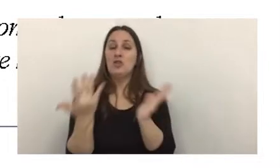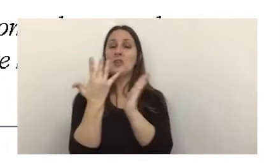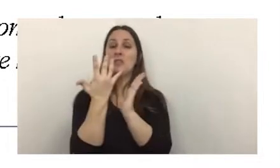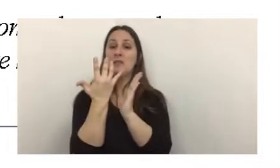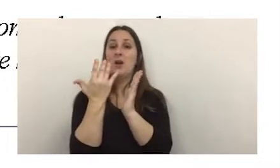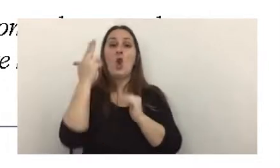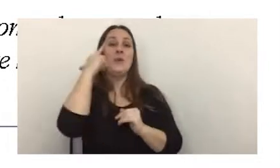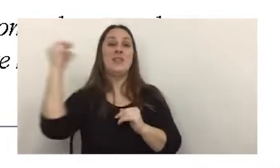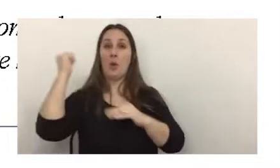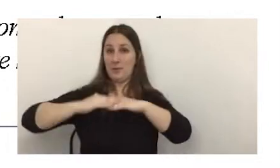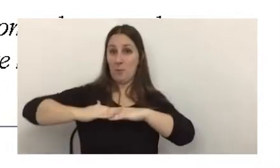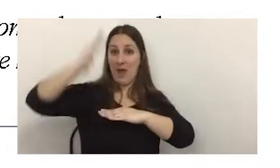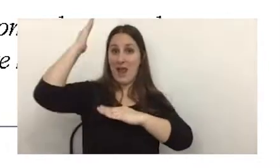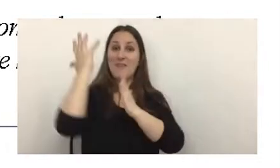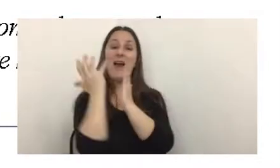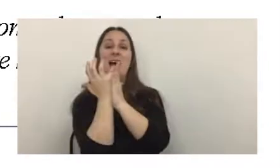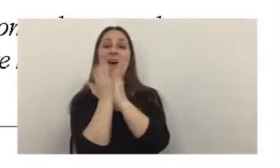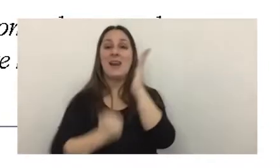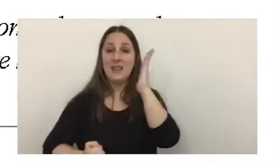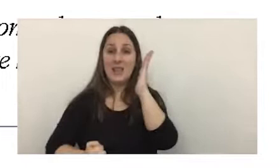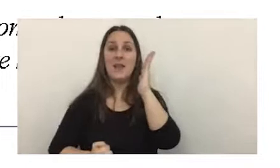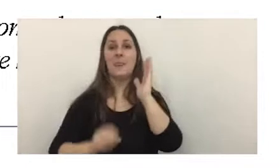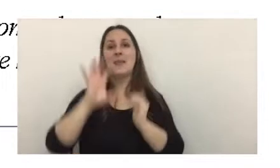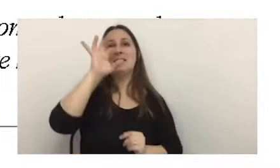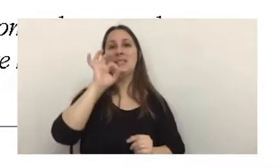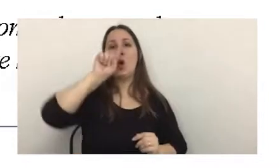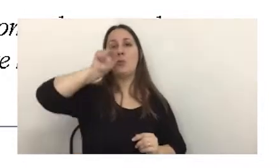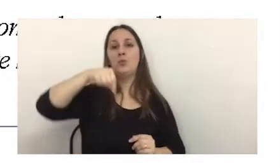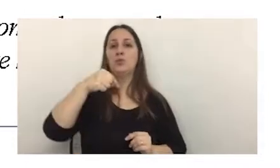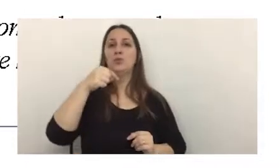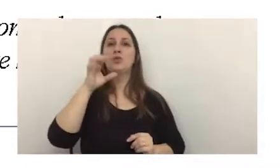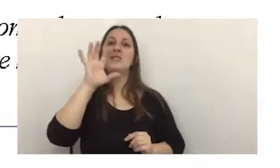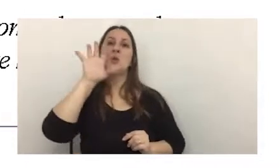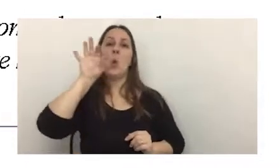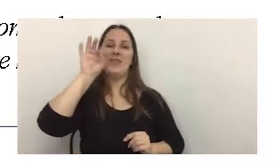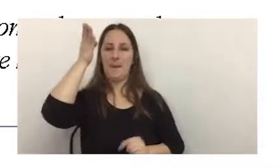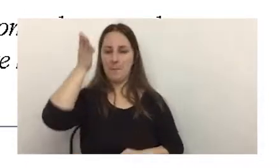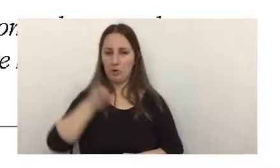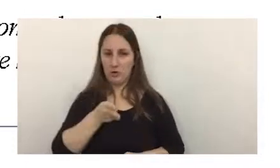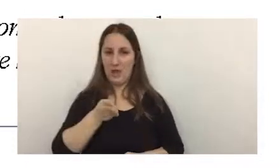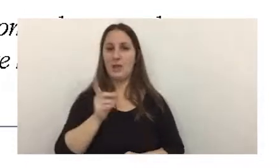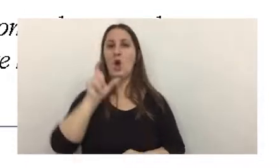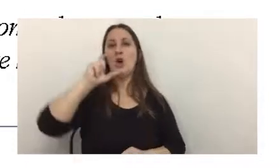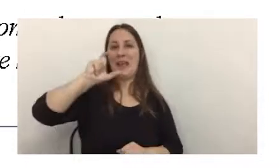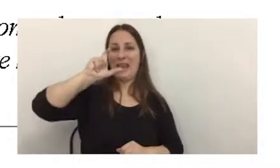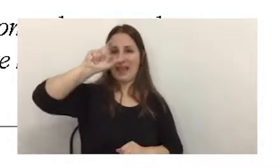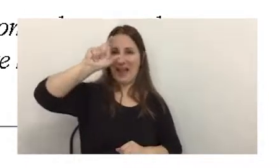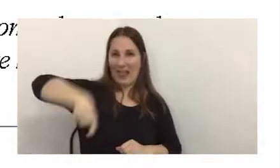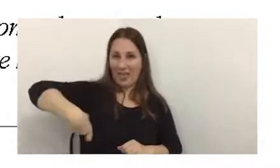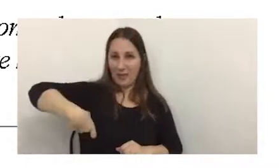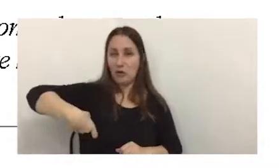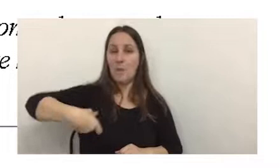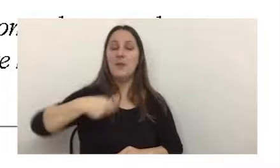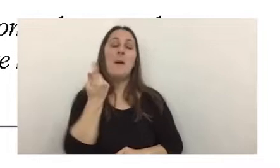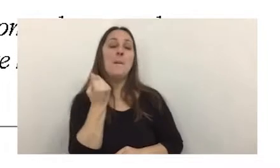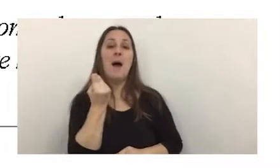excede los 900 pesos es del 0.50% en tarjetas de crédito, para